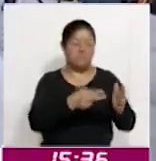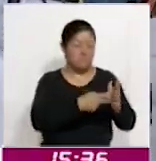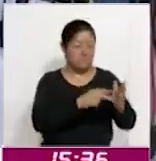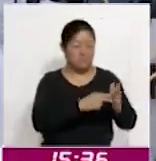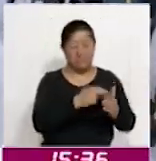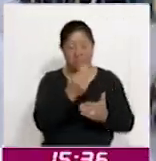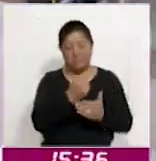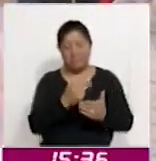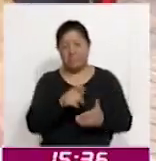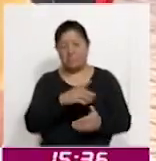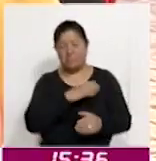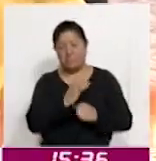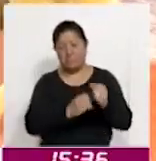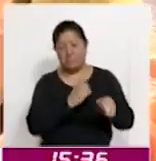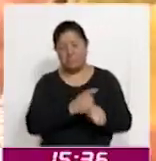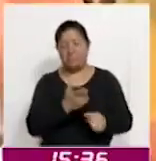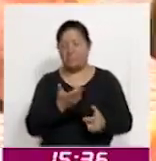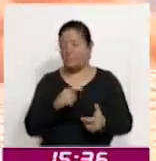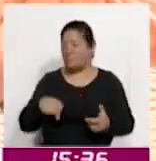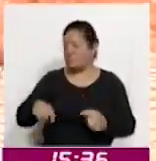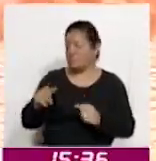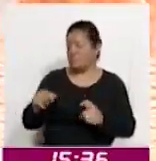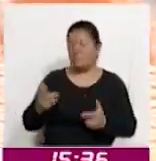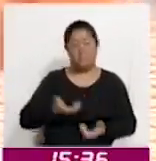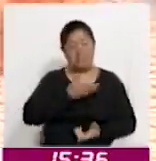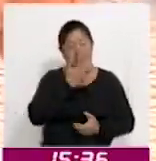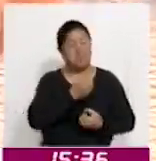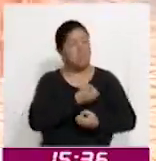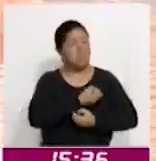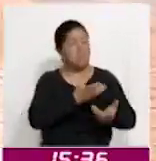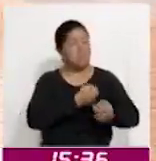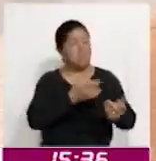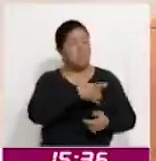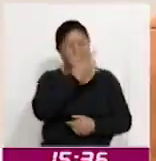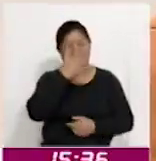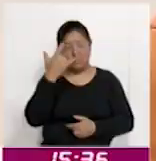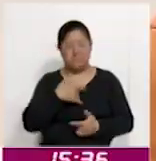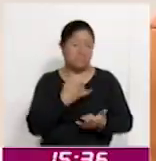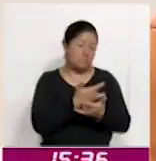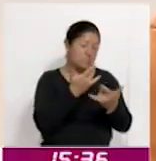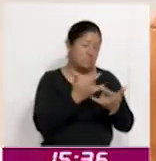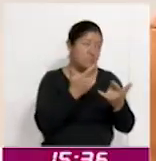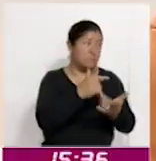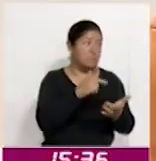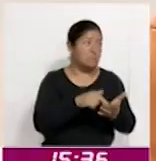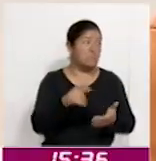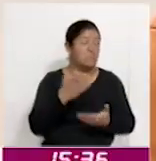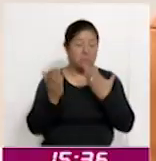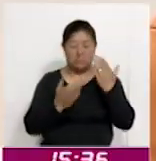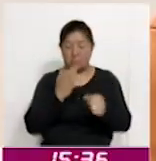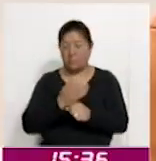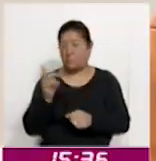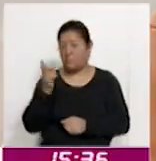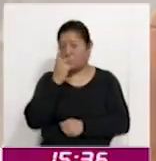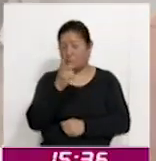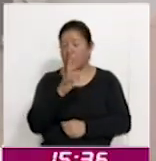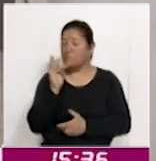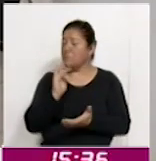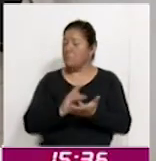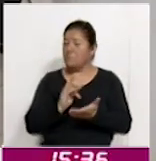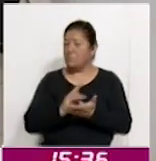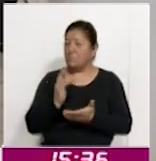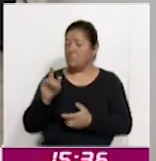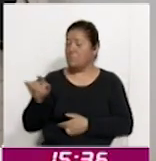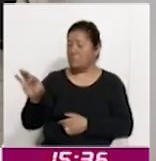y tuvieron la oportunidad de compartir las tradiciones de Tlaxcala, como las danzas de carnaval y leyendas locales. La estudiante Marbella Reyes Vázquez expresó su agradecimiento por haber sido